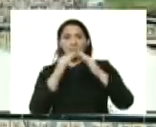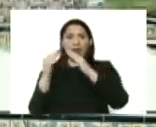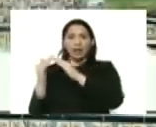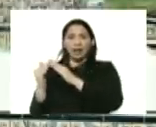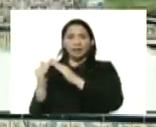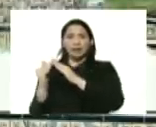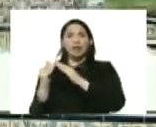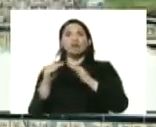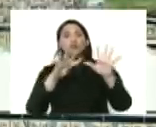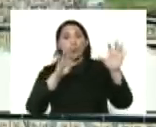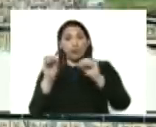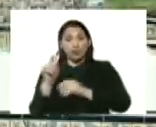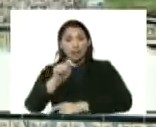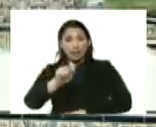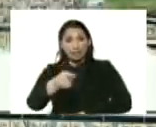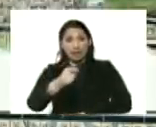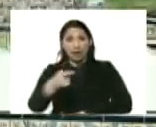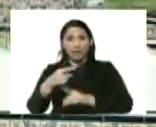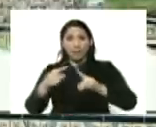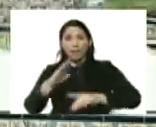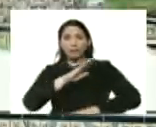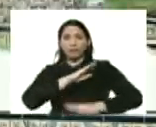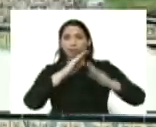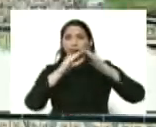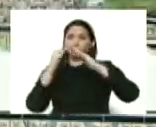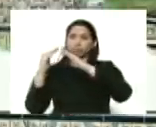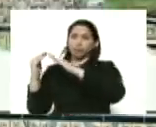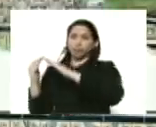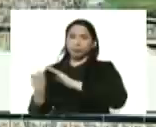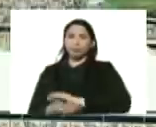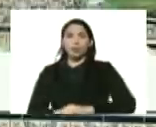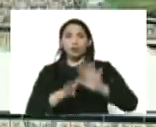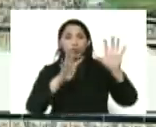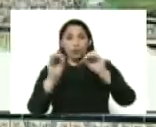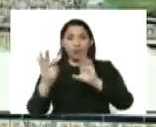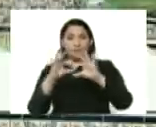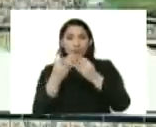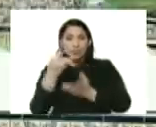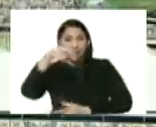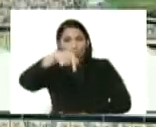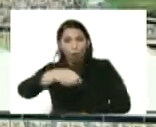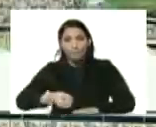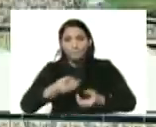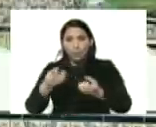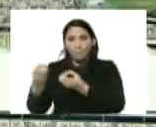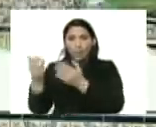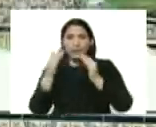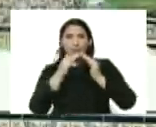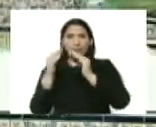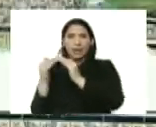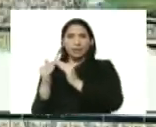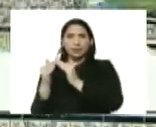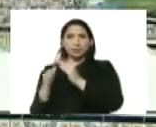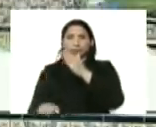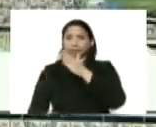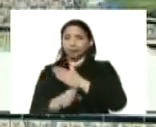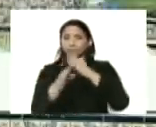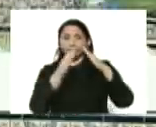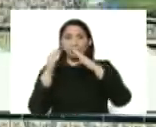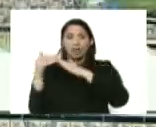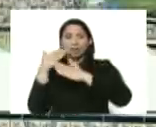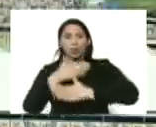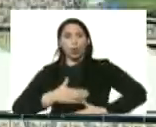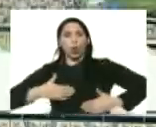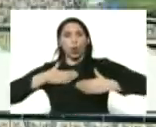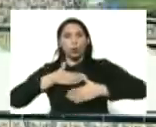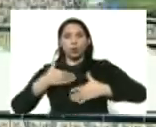para su techo seguro 90 familias hoy van a su vivienda cómoda